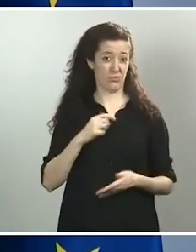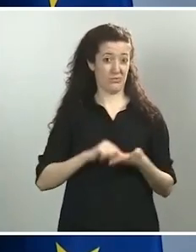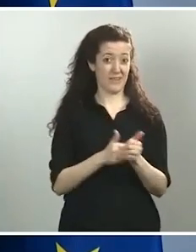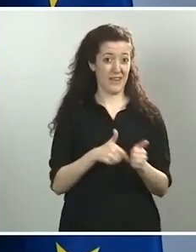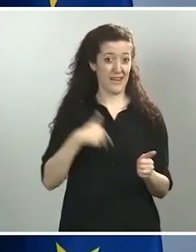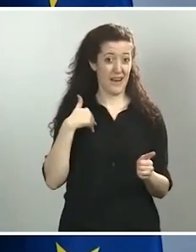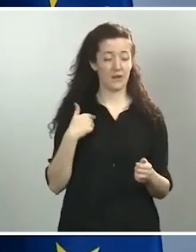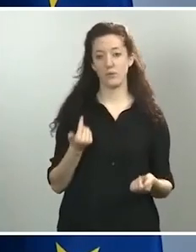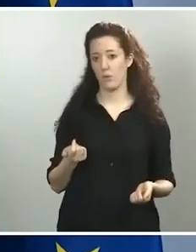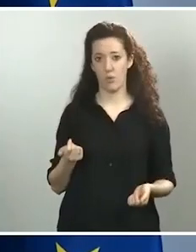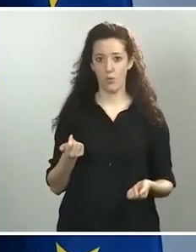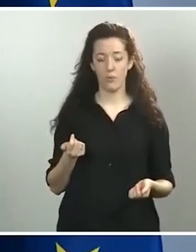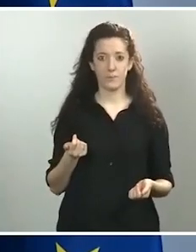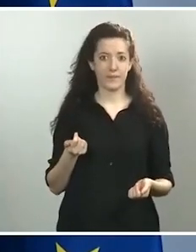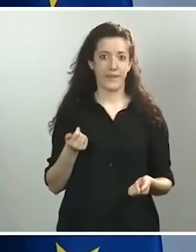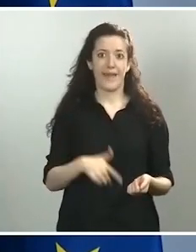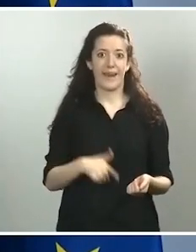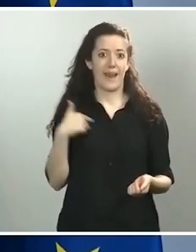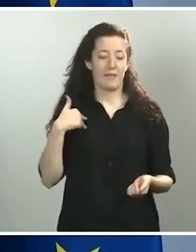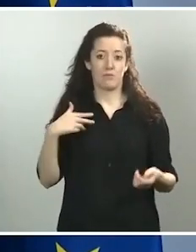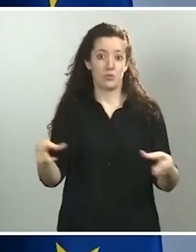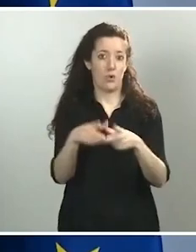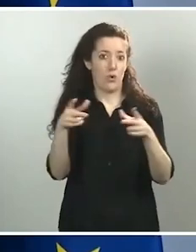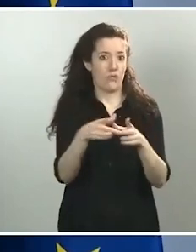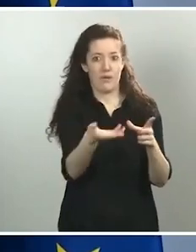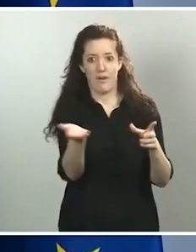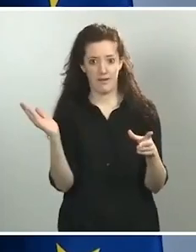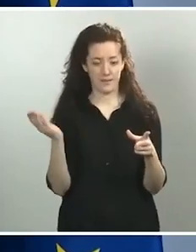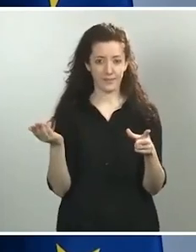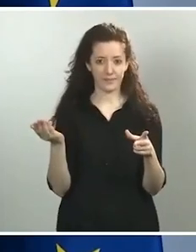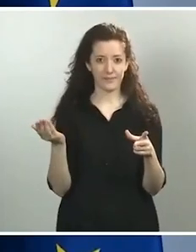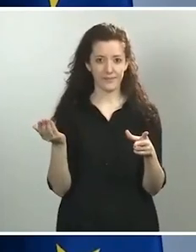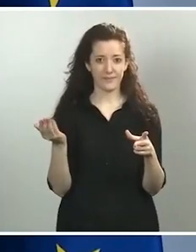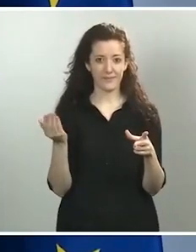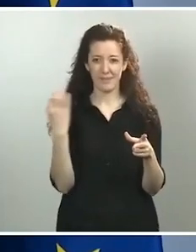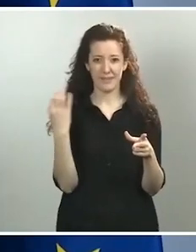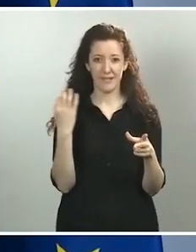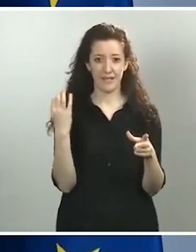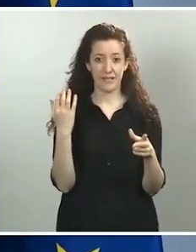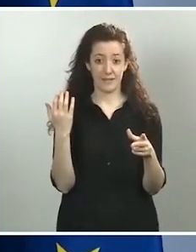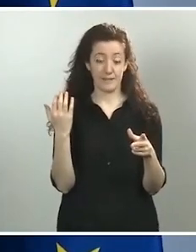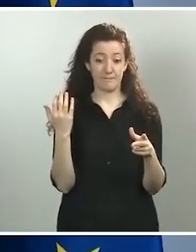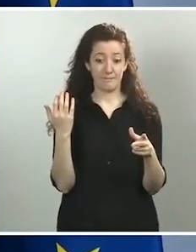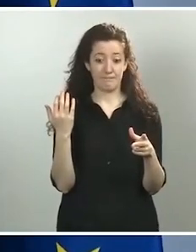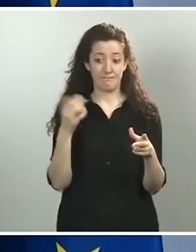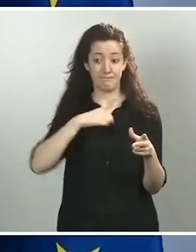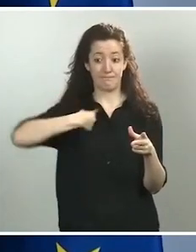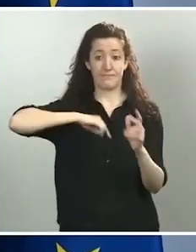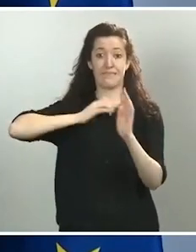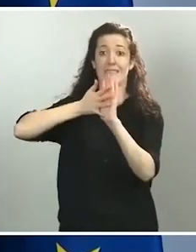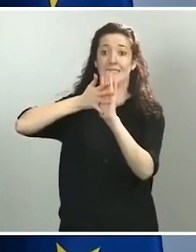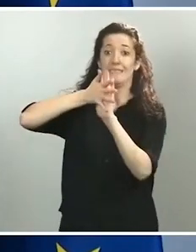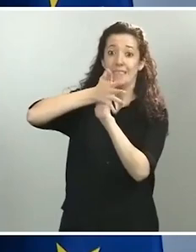El conjunto de la sociedad había una cosa que es evidente y que también vimos en el gobierno y es que no nos habíamos explicado bien. Y cuando uno no se explica bien,